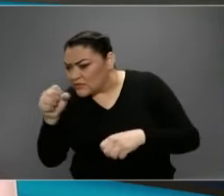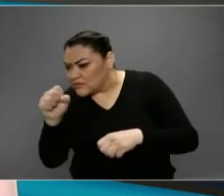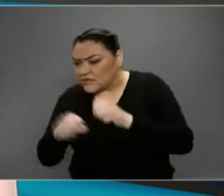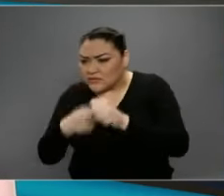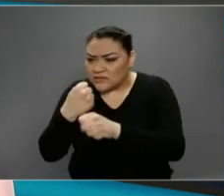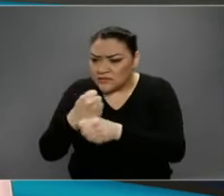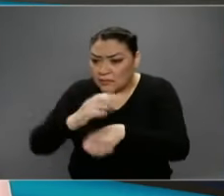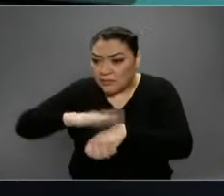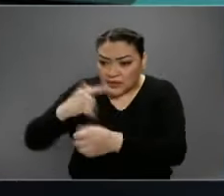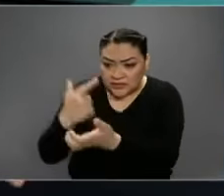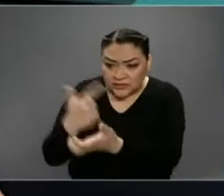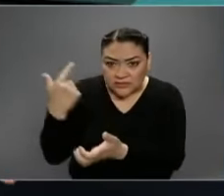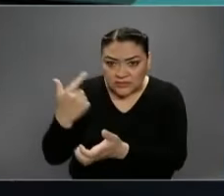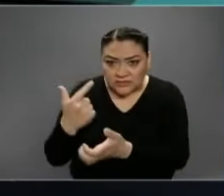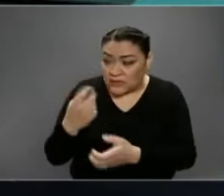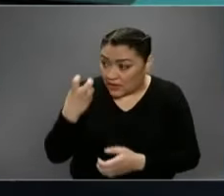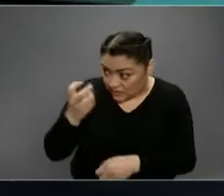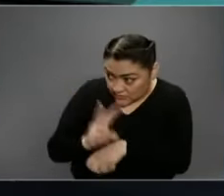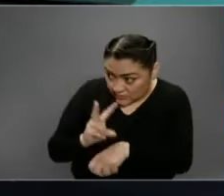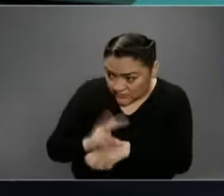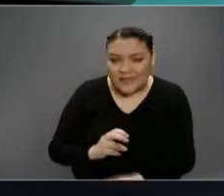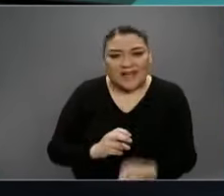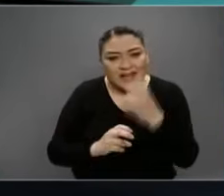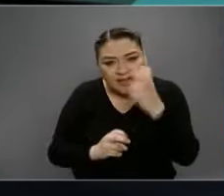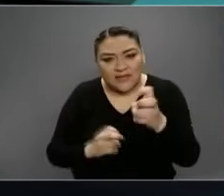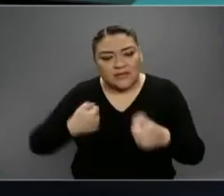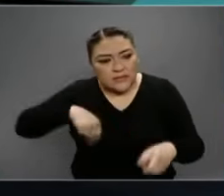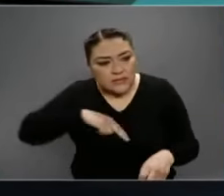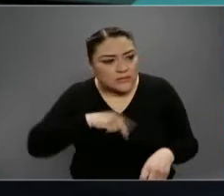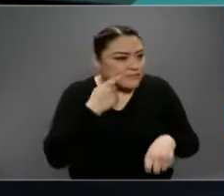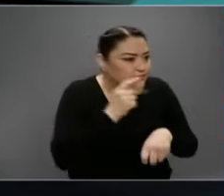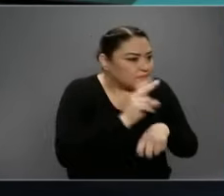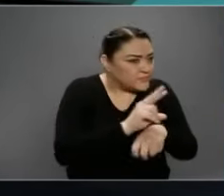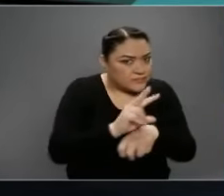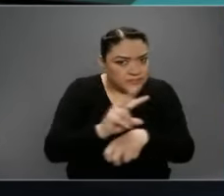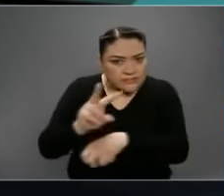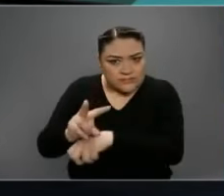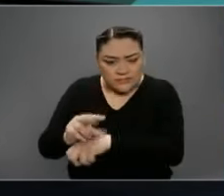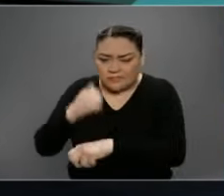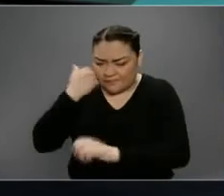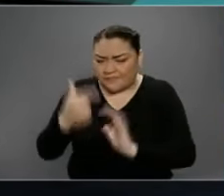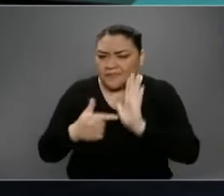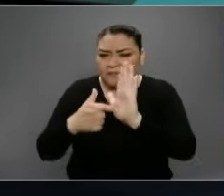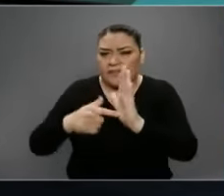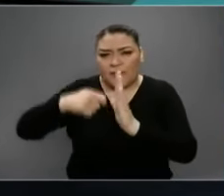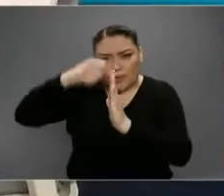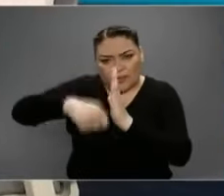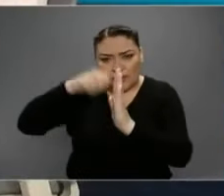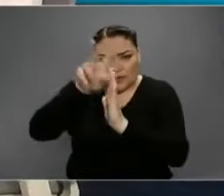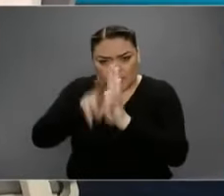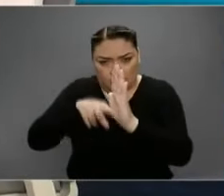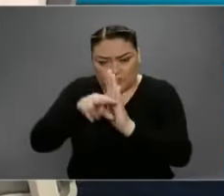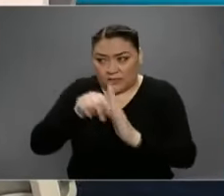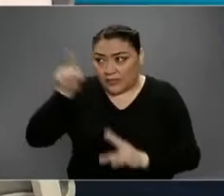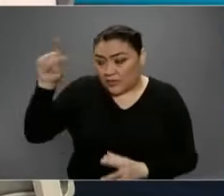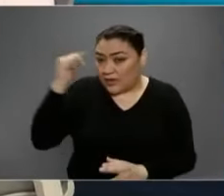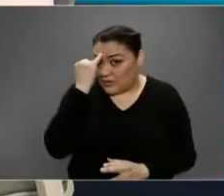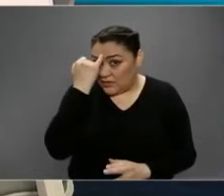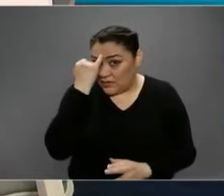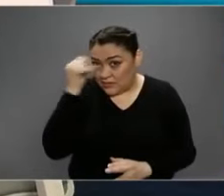años. Eso es la vigilancia epidemiológica. Esa la vigilancia epidemiológica. Quería mostrarte un video que hicieron en India,